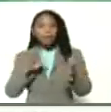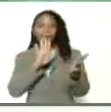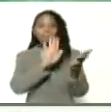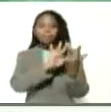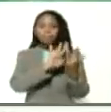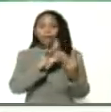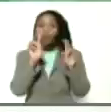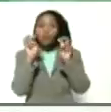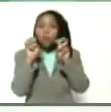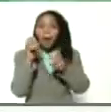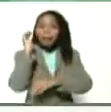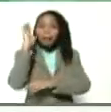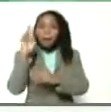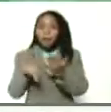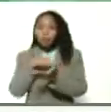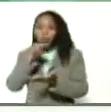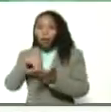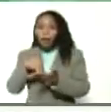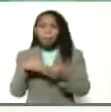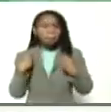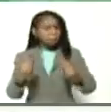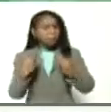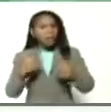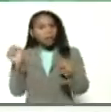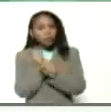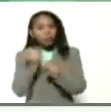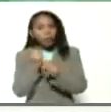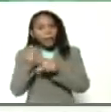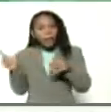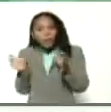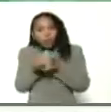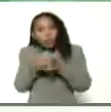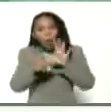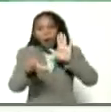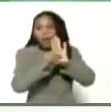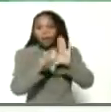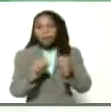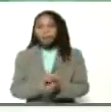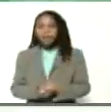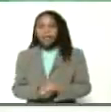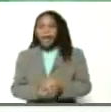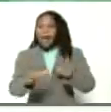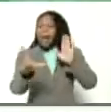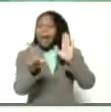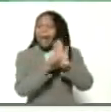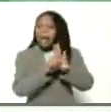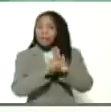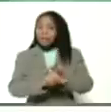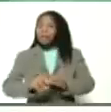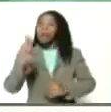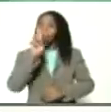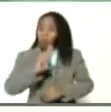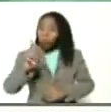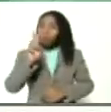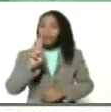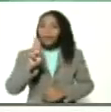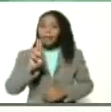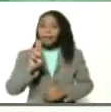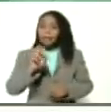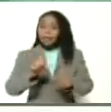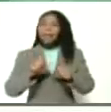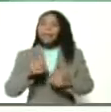con la nueva Asamblea Nacional para trabajar este cuerpo de leyes, que las leyes sean útiles y